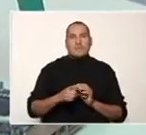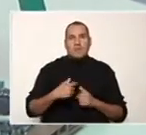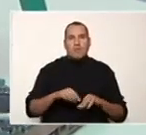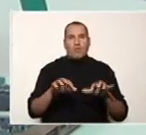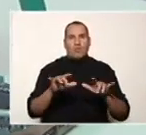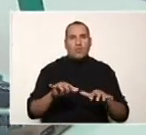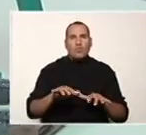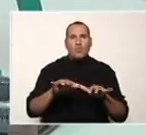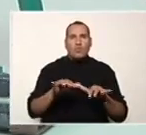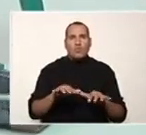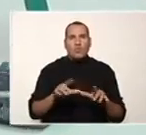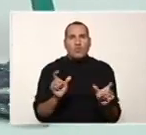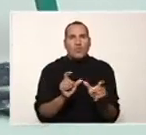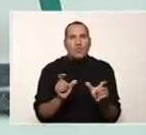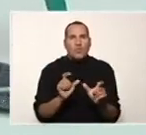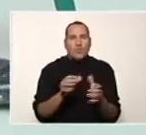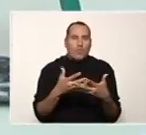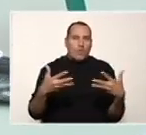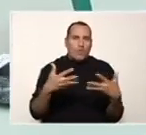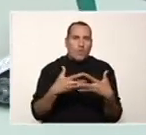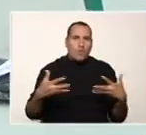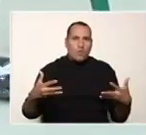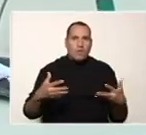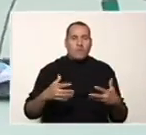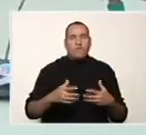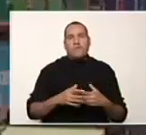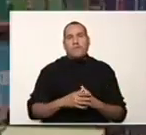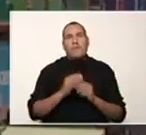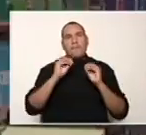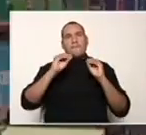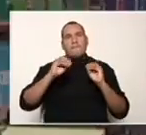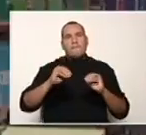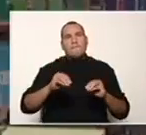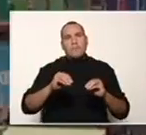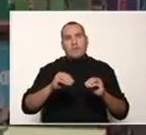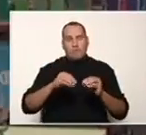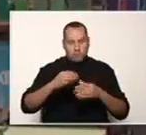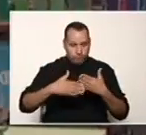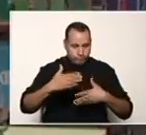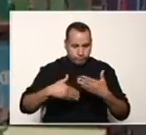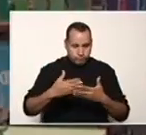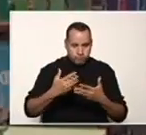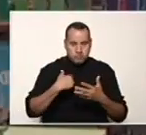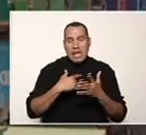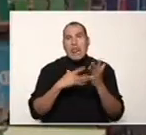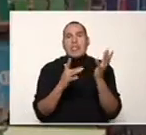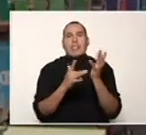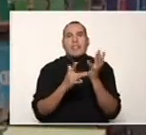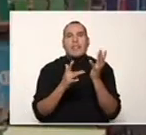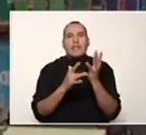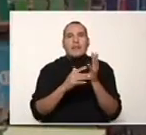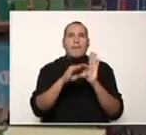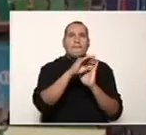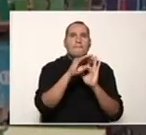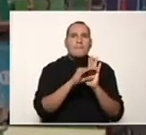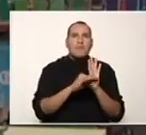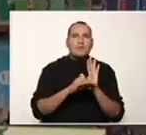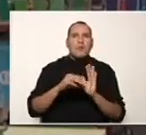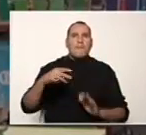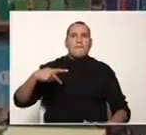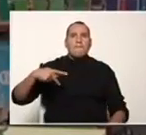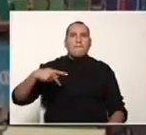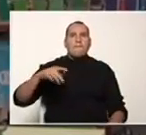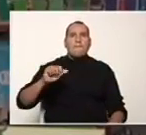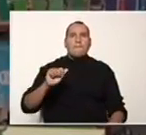texto llamado Bluefish, que lo hemos visto anteriormente, implementando a través de él las técnicas de programación con Python. ¿De